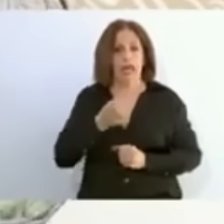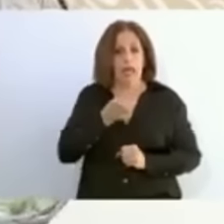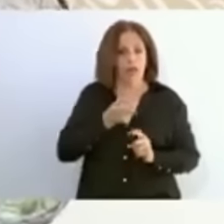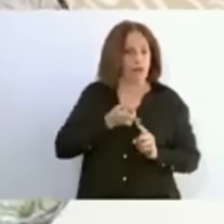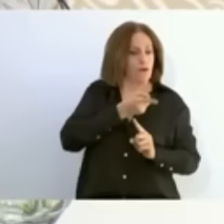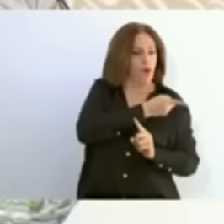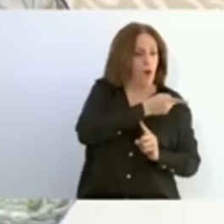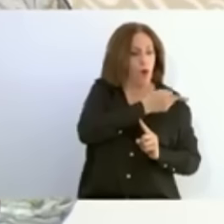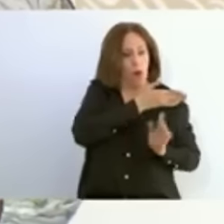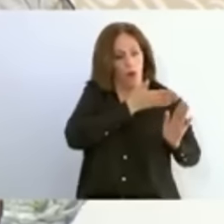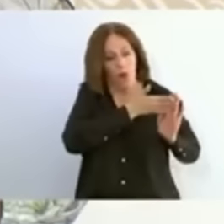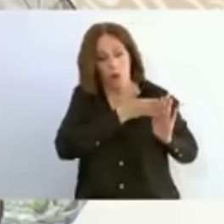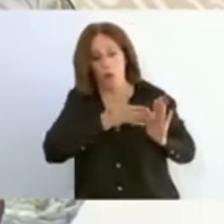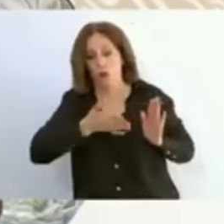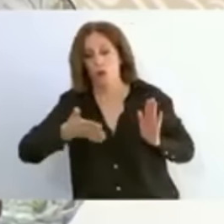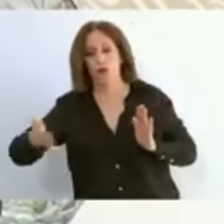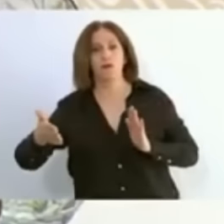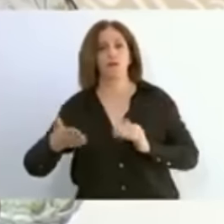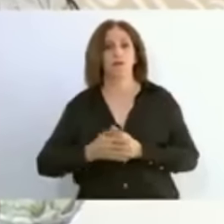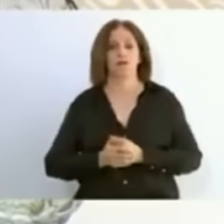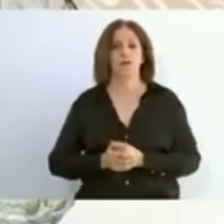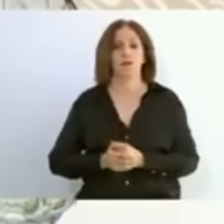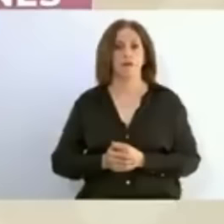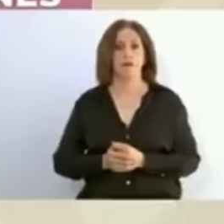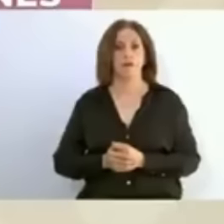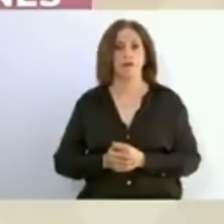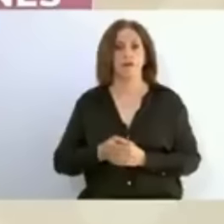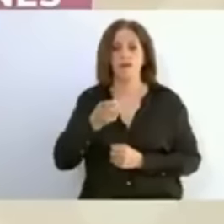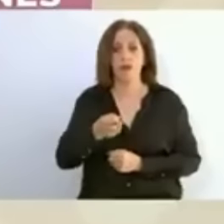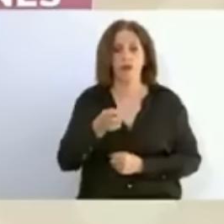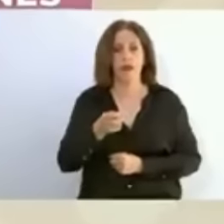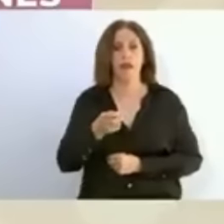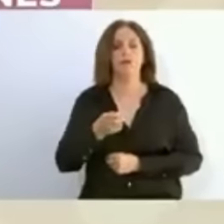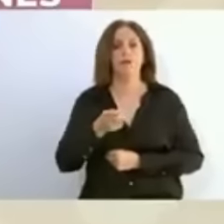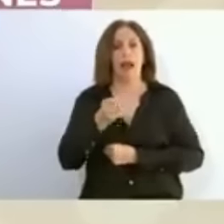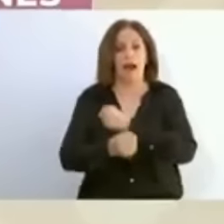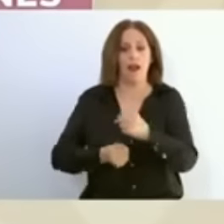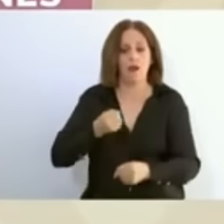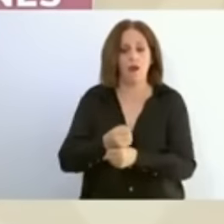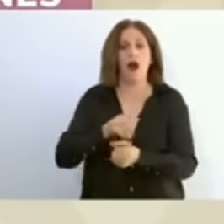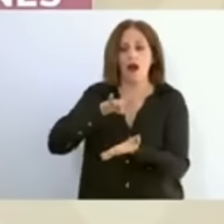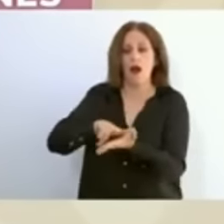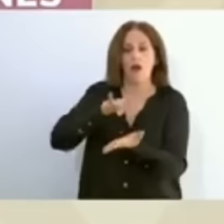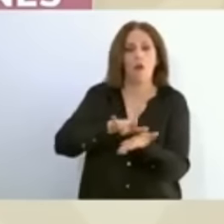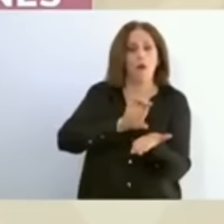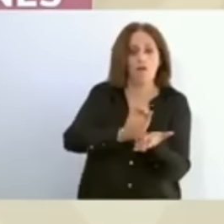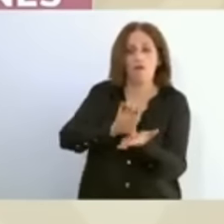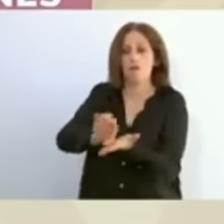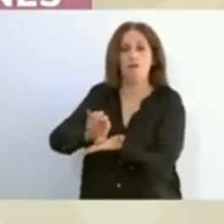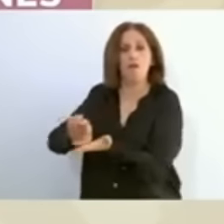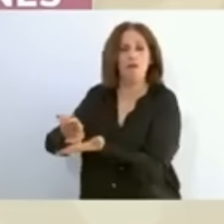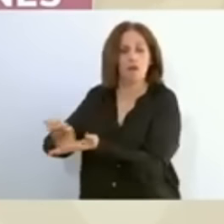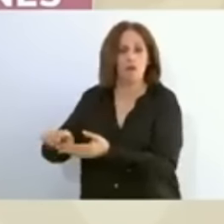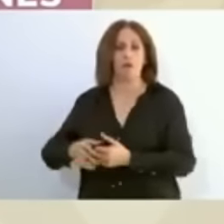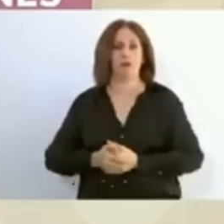progresivos a esta pensión hasta que en este año a partir de enero se entregan cada bimestre a nuestros